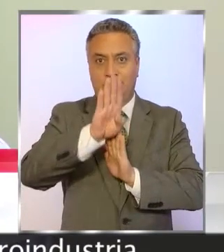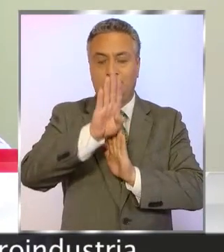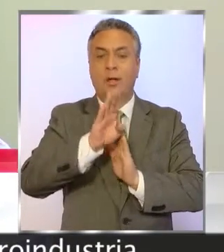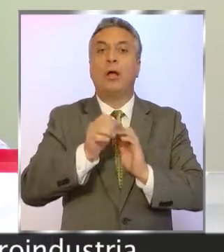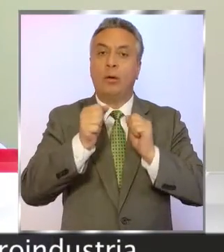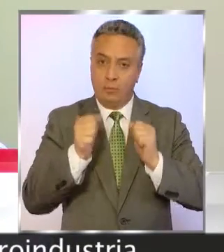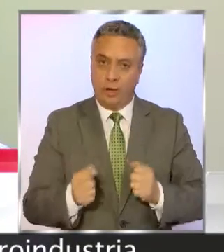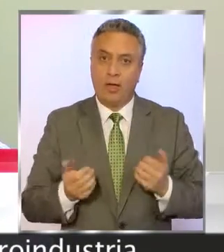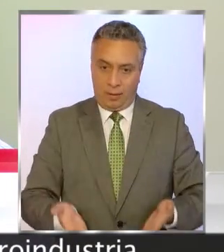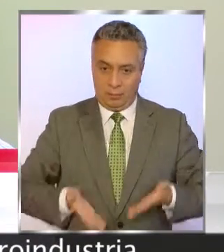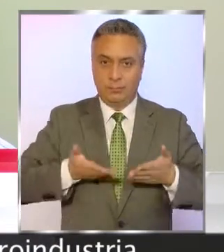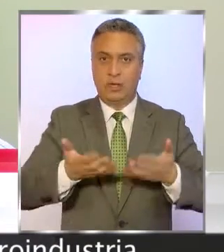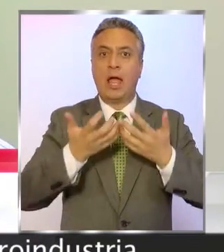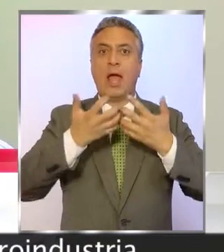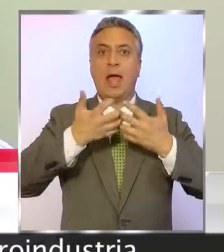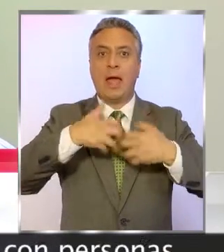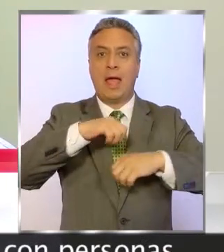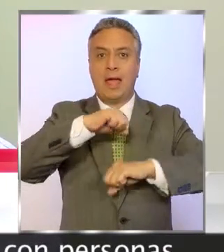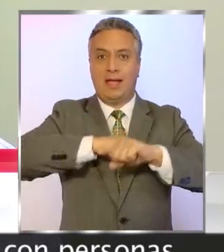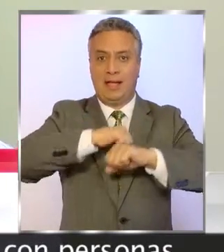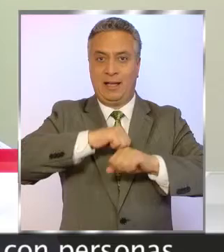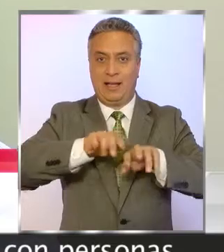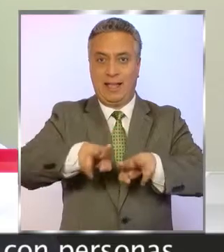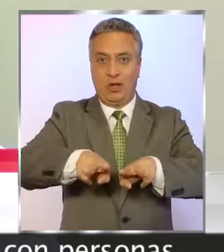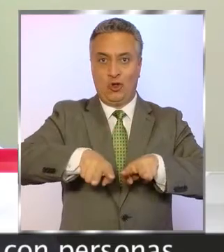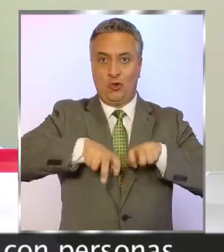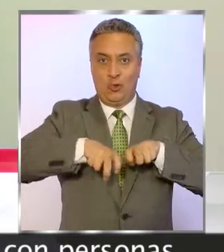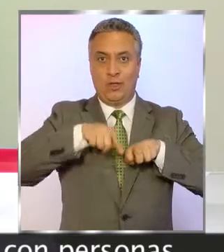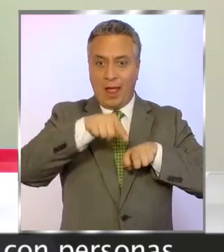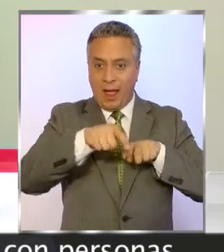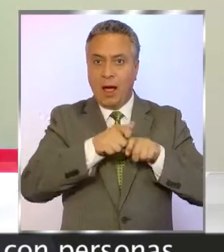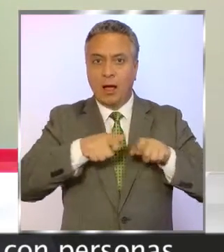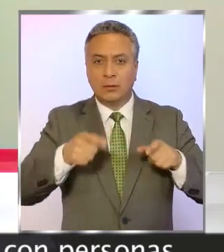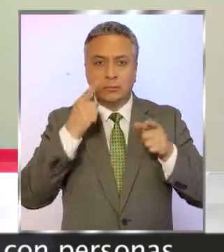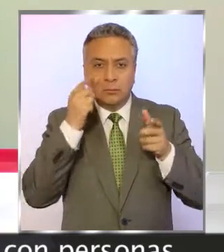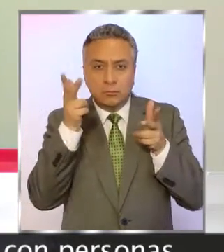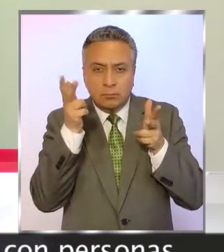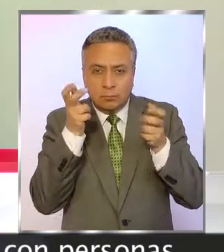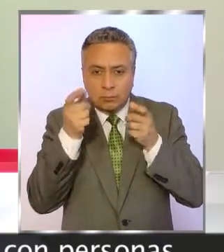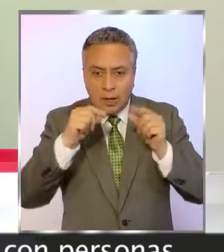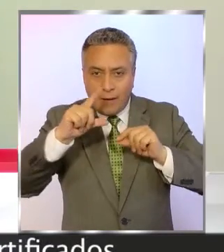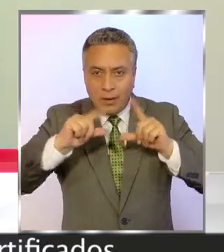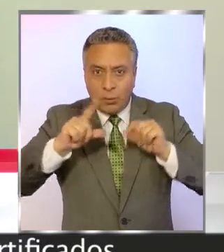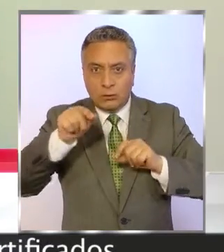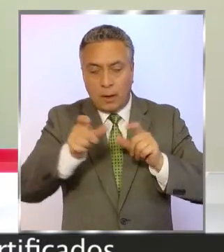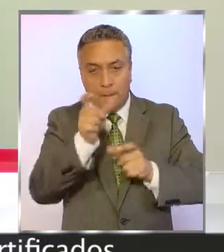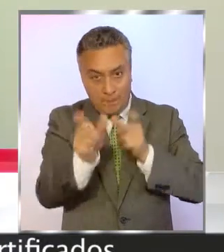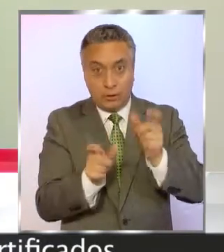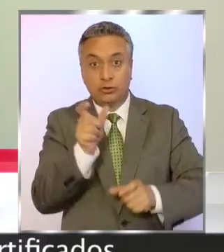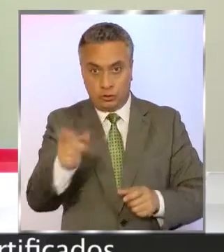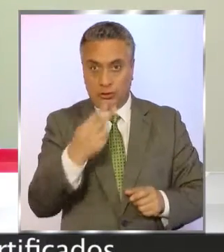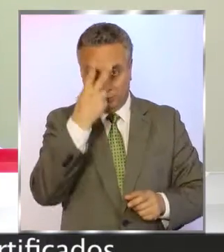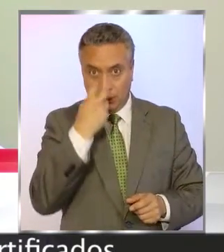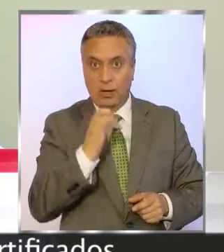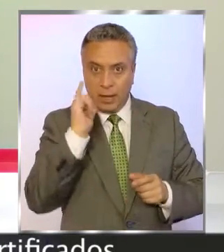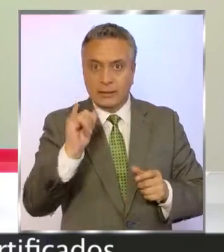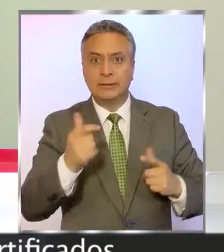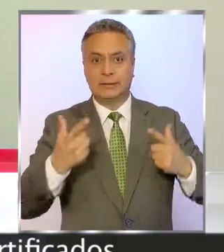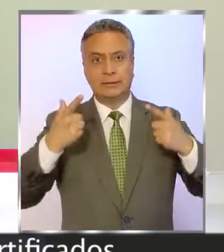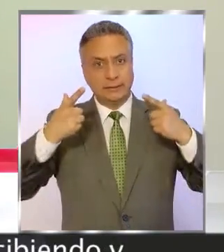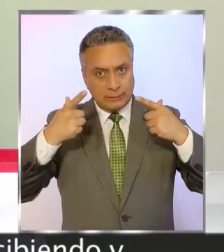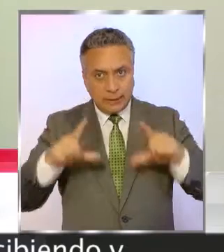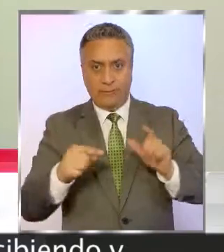disposición de la agroindustria un panel de evaluación sensorial con personas con discapacidad visual y